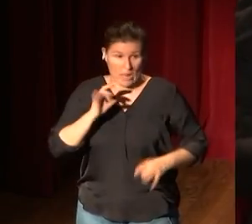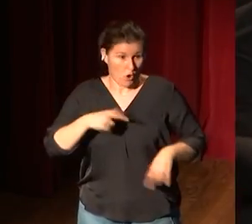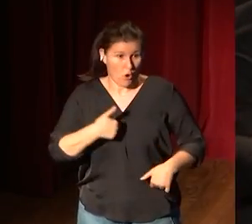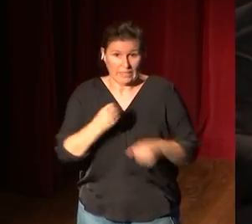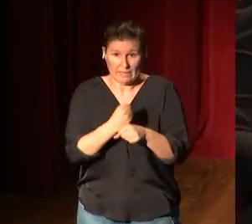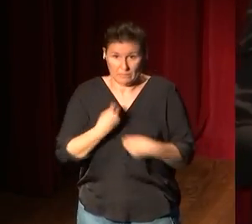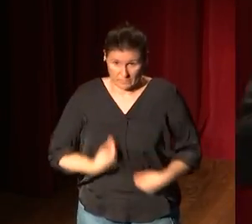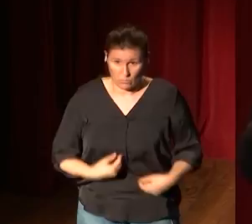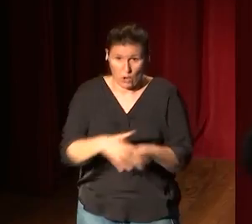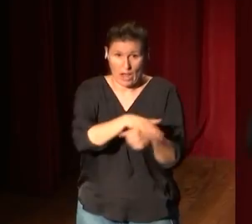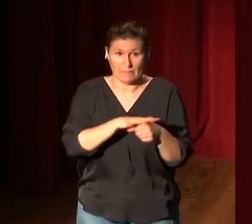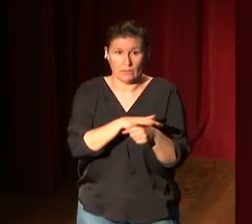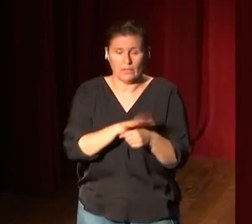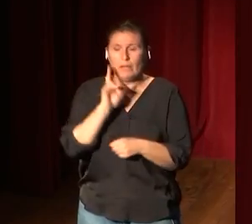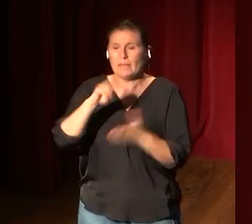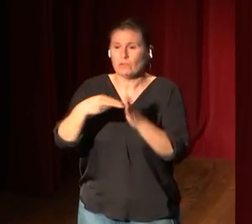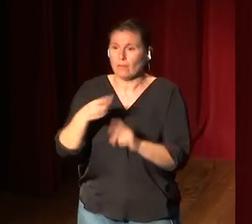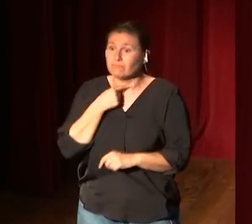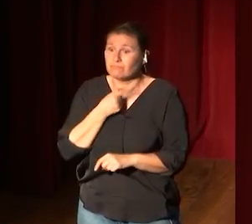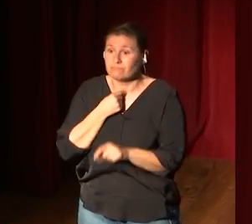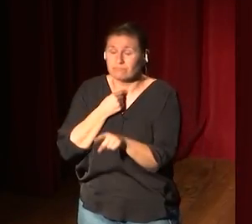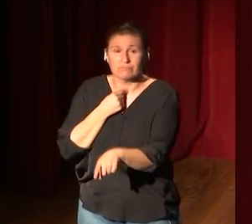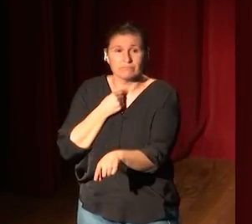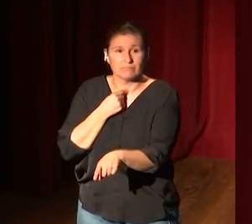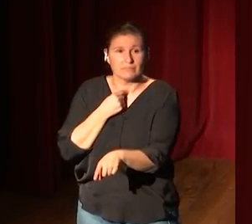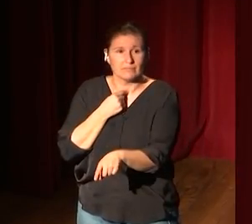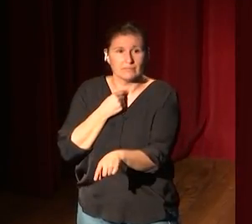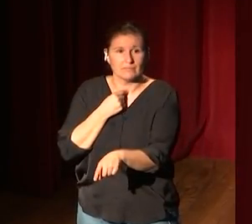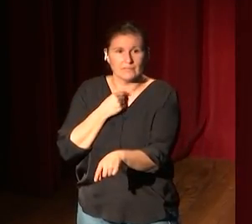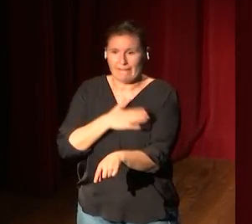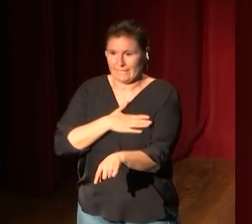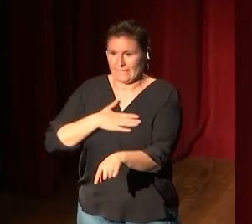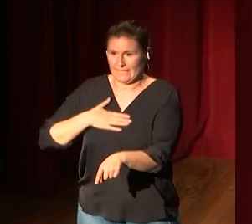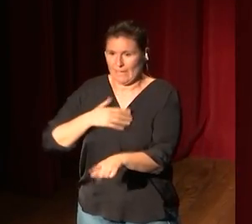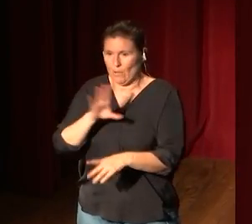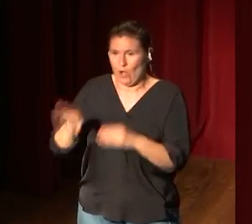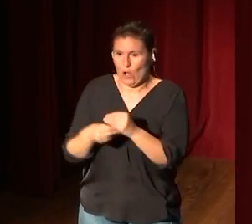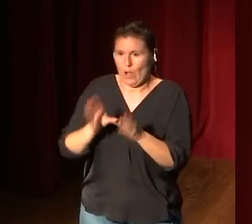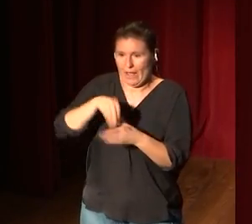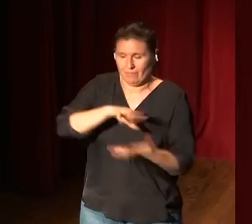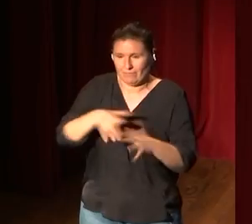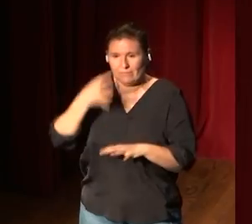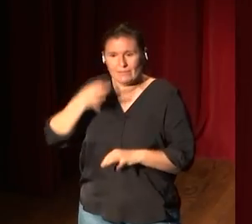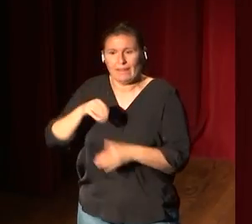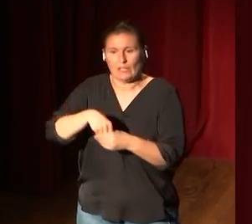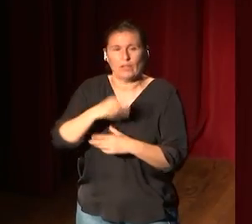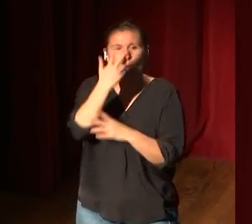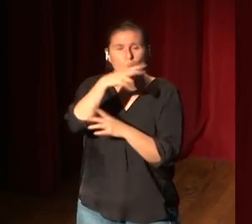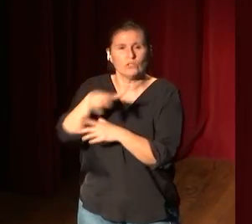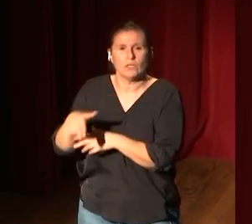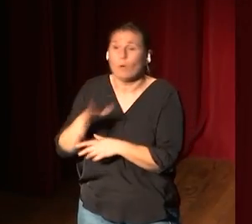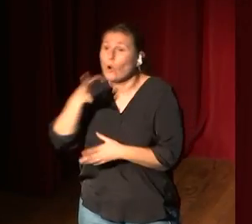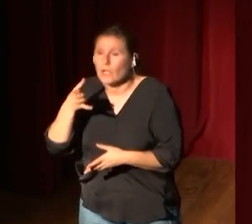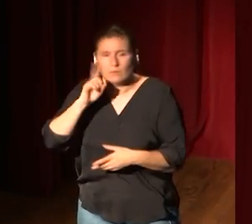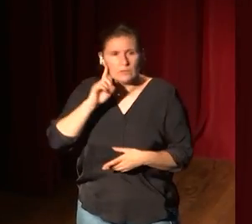trabajamos en esto, vemos una tecnología que nos gusta y la queremos implementar en un museo sin tener ni idea ni por qué